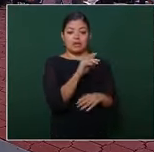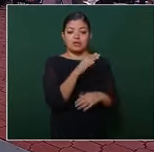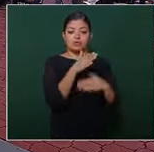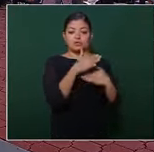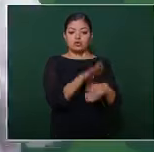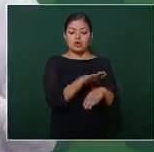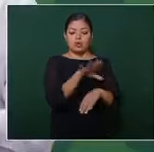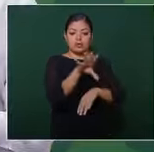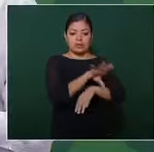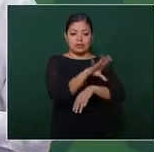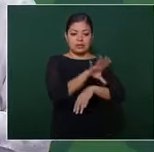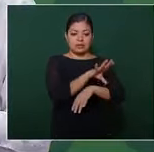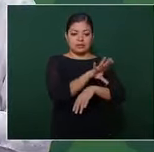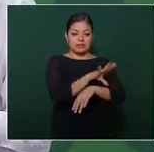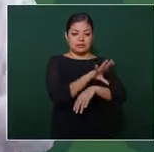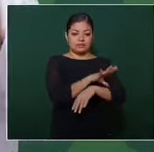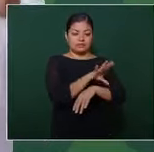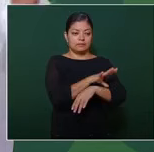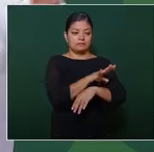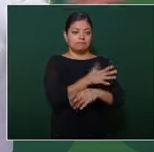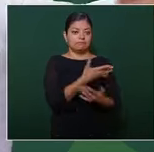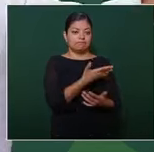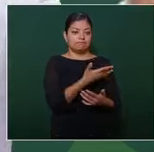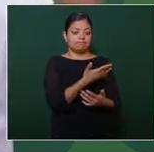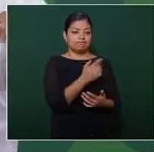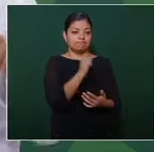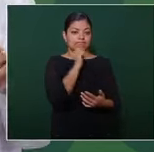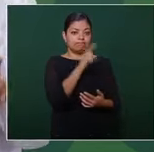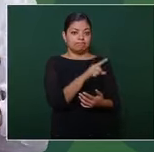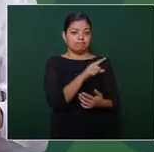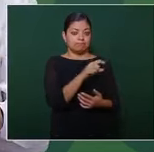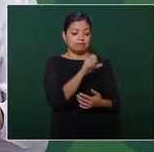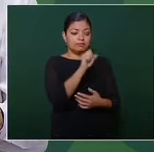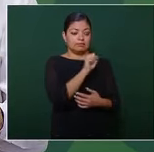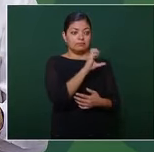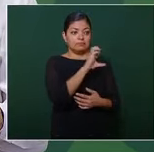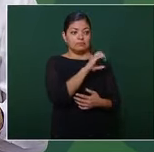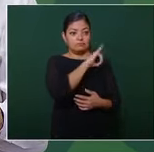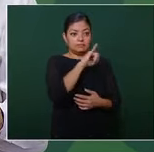eléctrica acaba de resolver la Suprema Corte